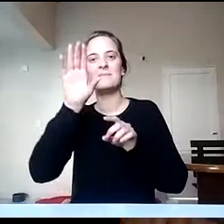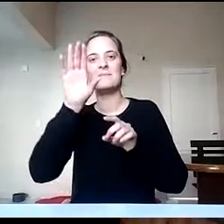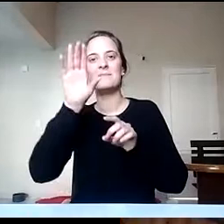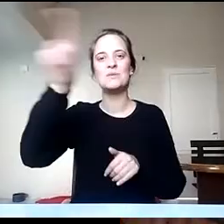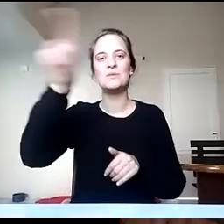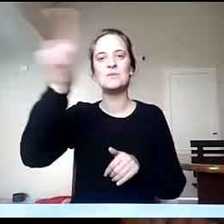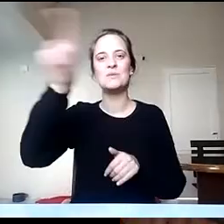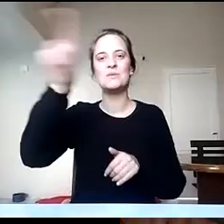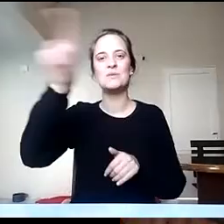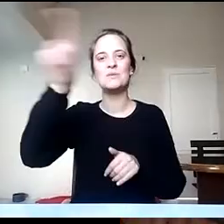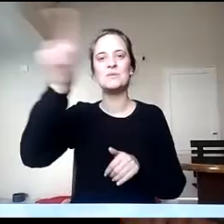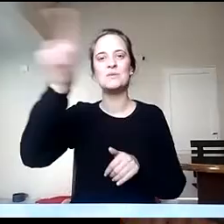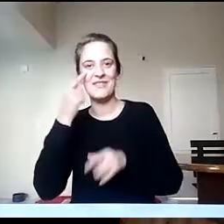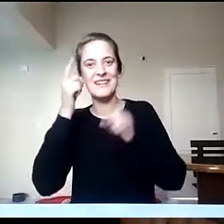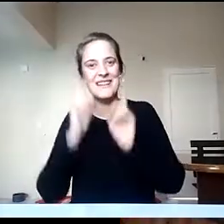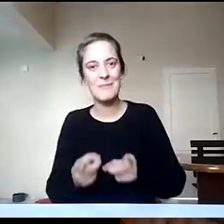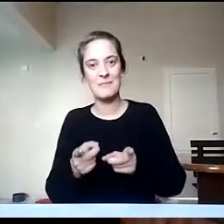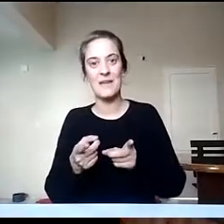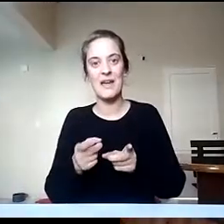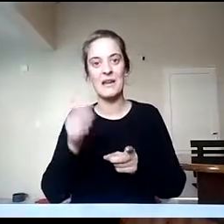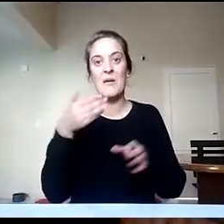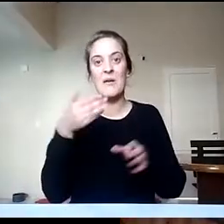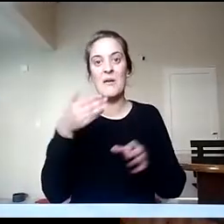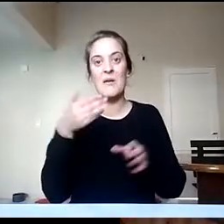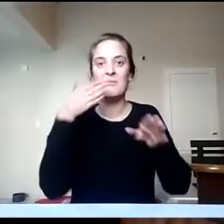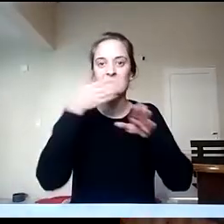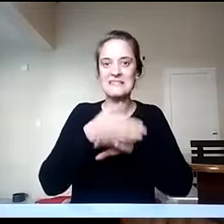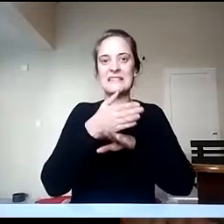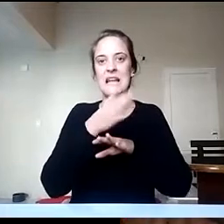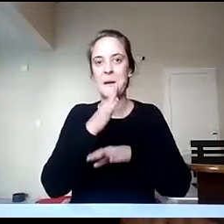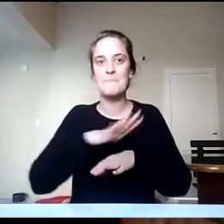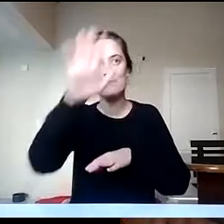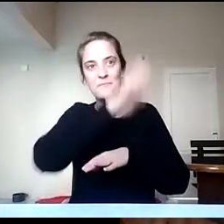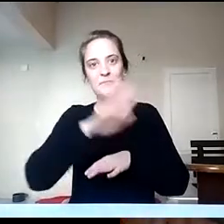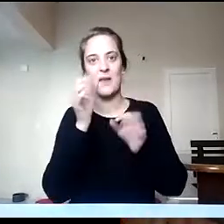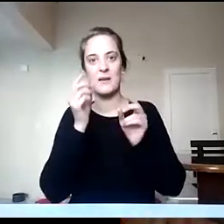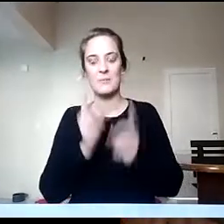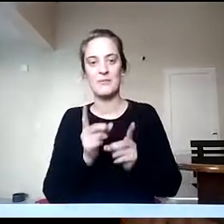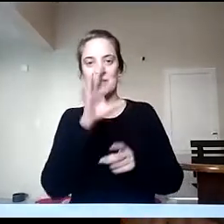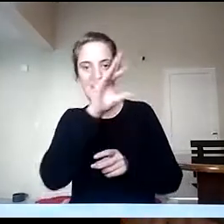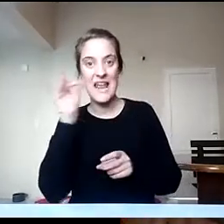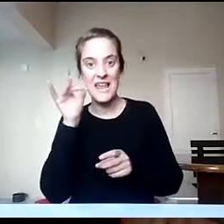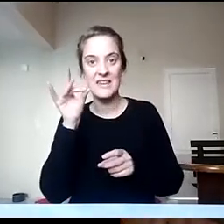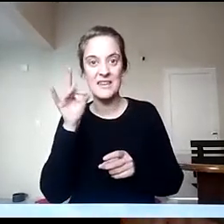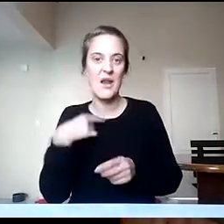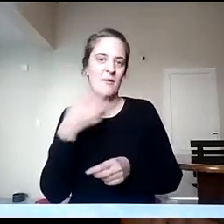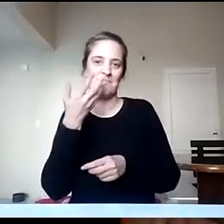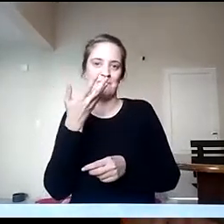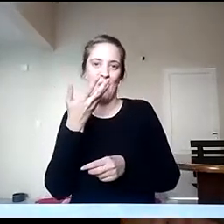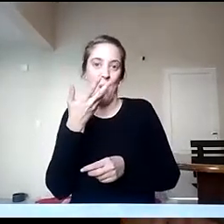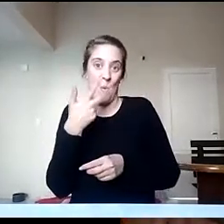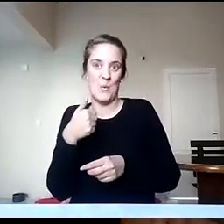en un instituto formal. Estaríamos muy contentos de tenerlo con nosotros y que cualquier duda, cualquier inquietud,